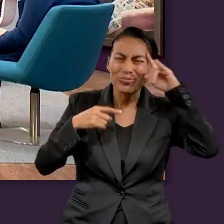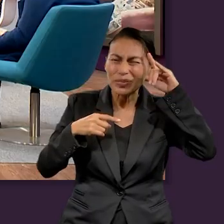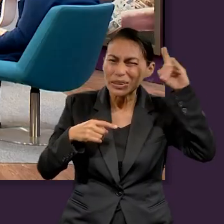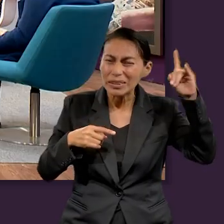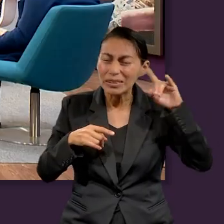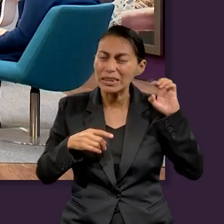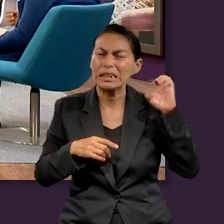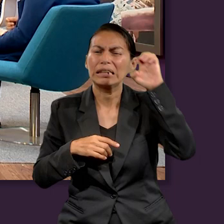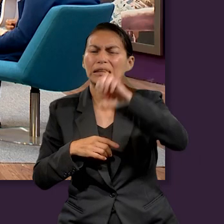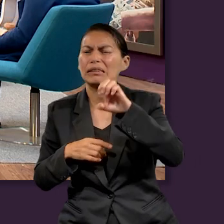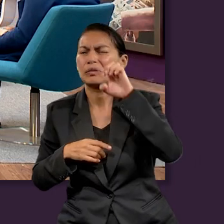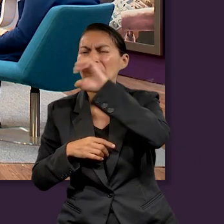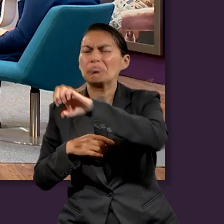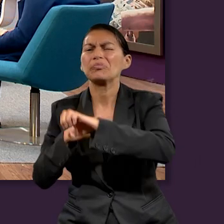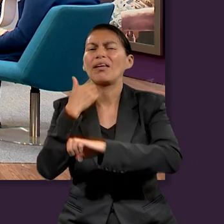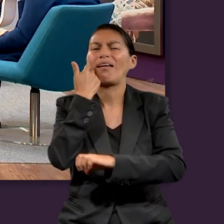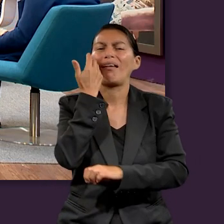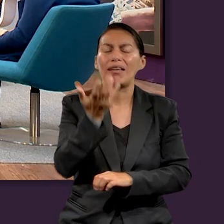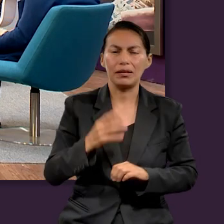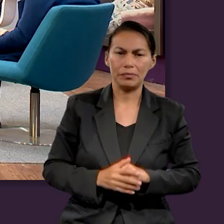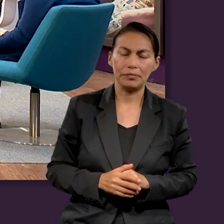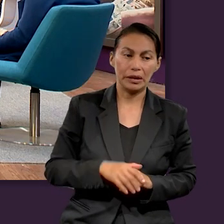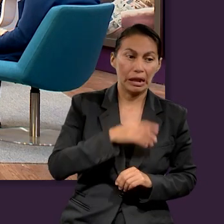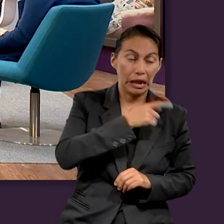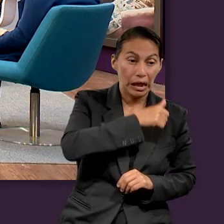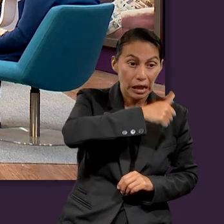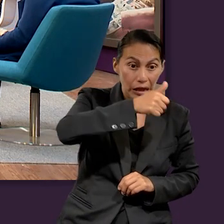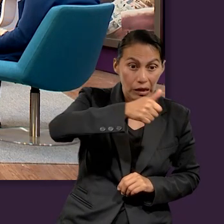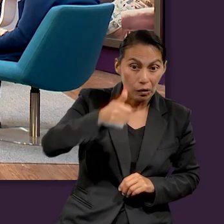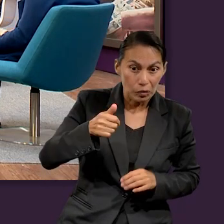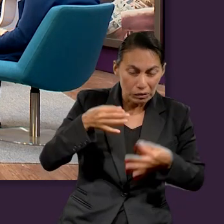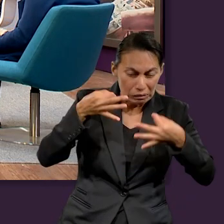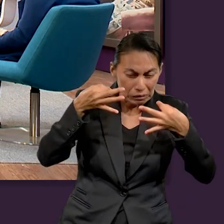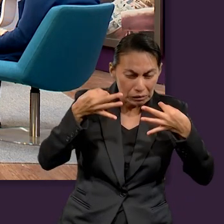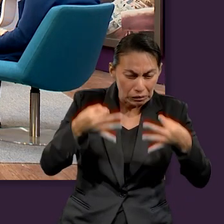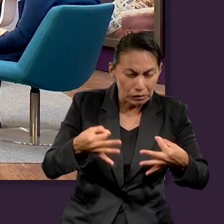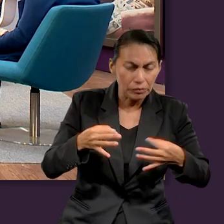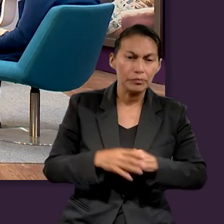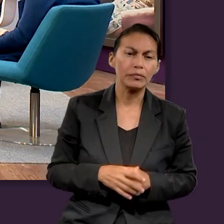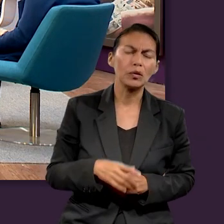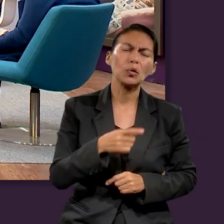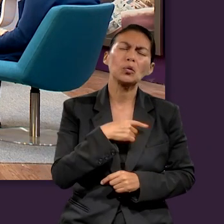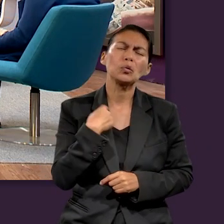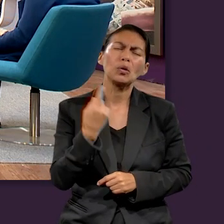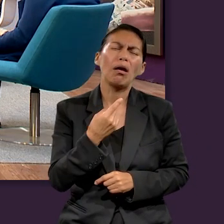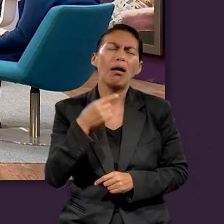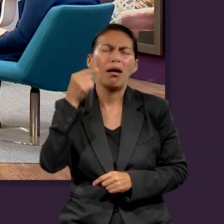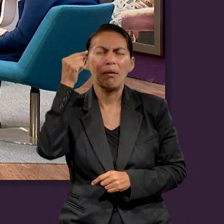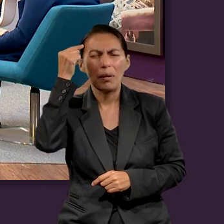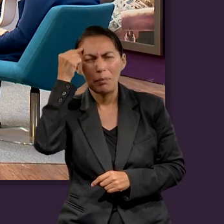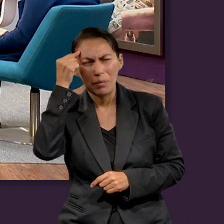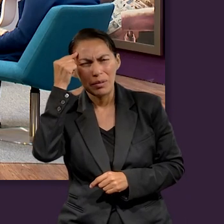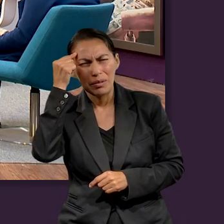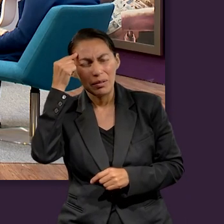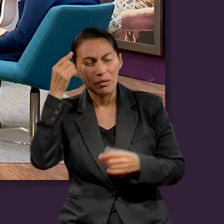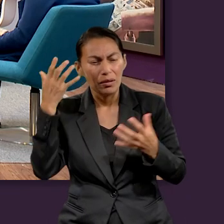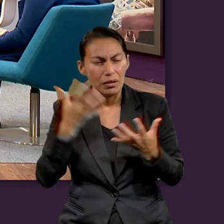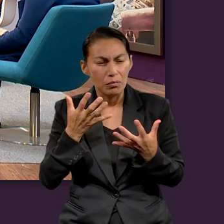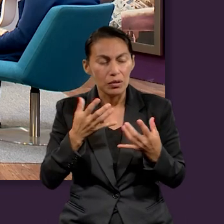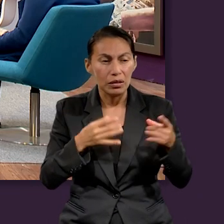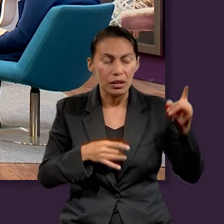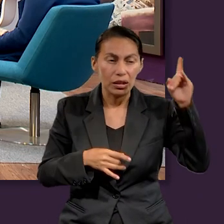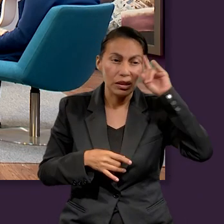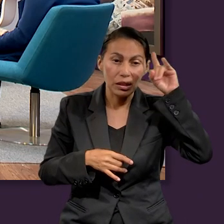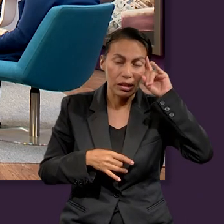bien enfocados en lo que nosotros hoy por hoy estamos pensando o